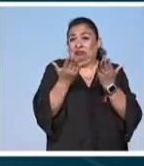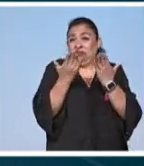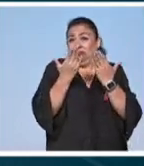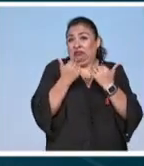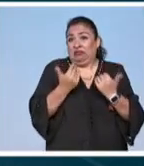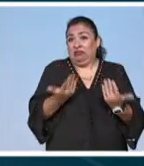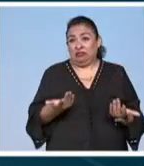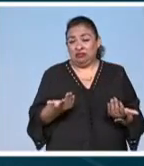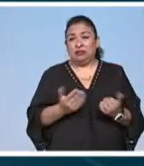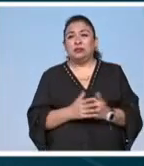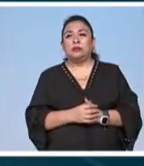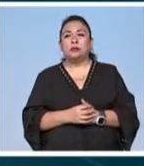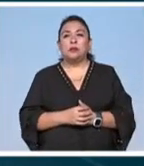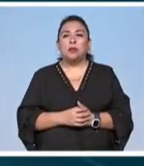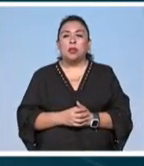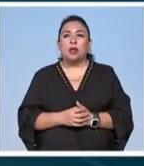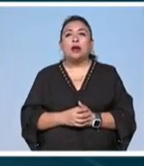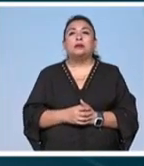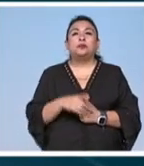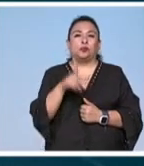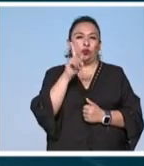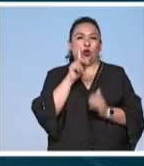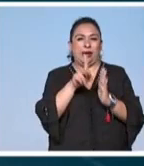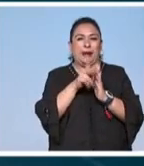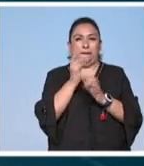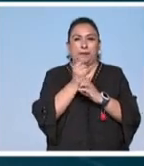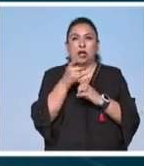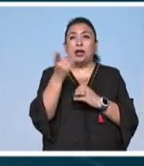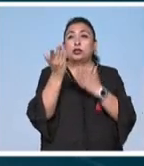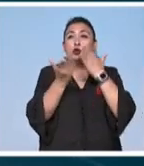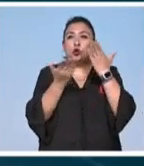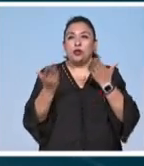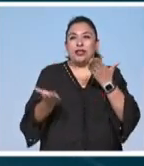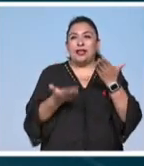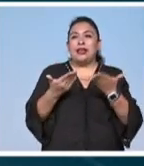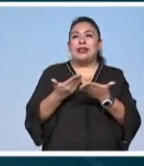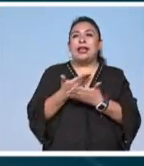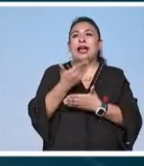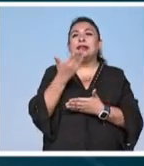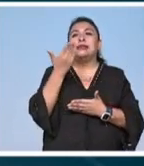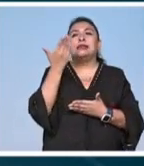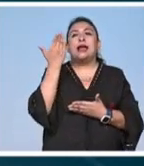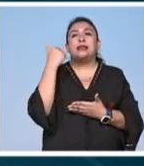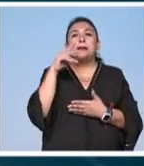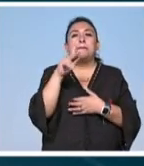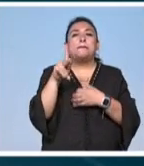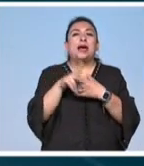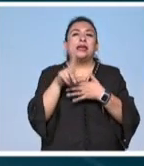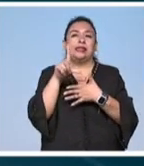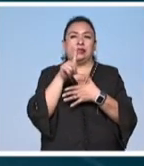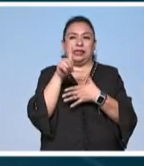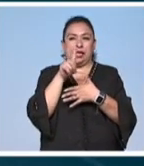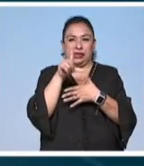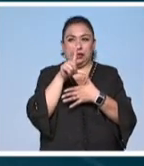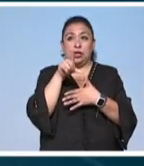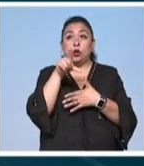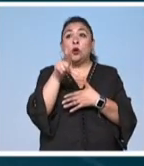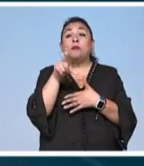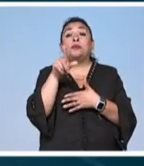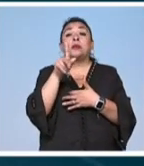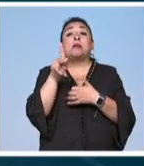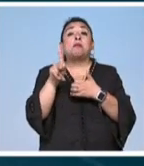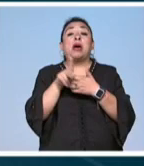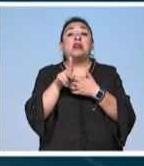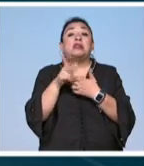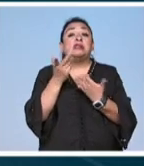muchas veces la periodista mexicana que estudió danza y nació en lo que llama el país latinoamericano ese país